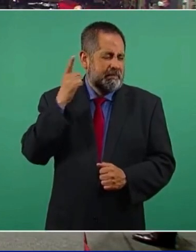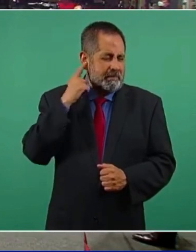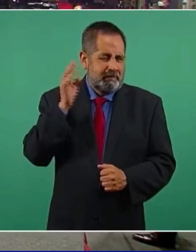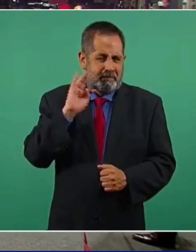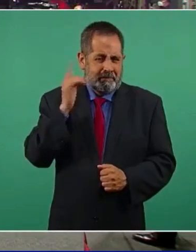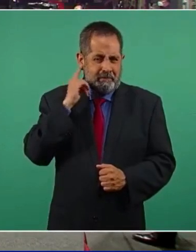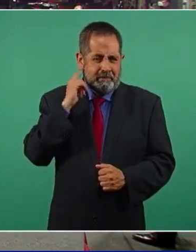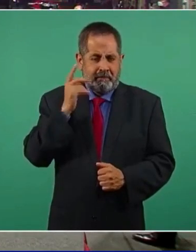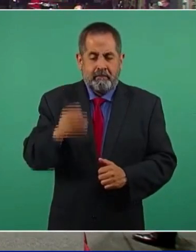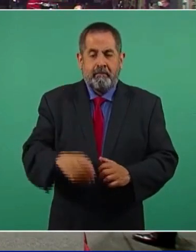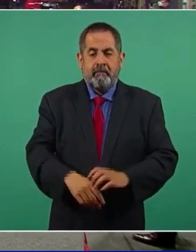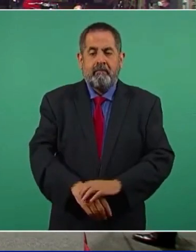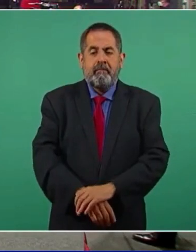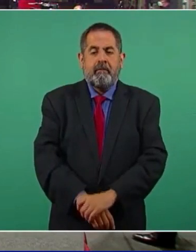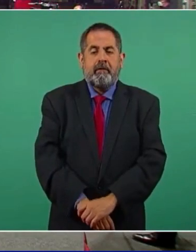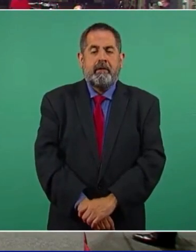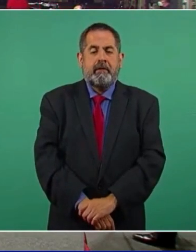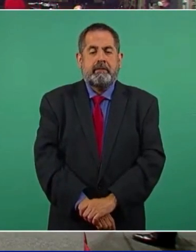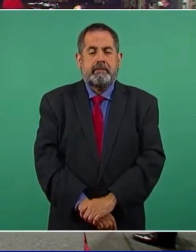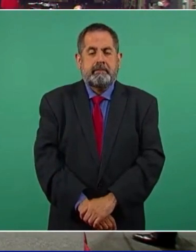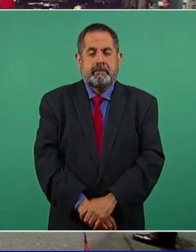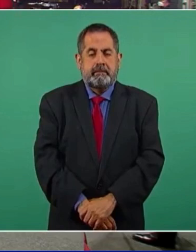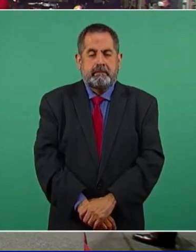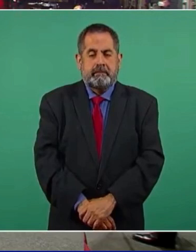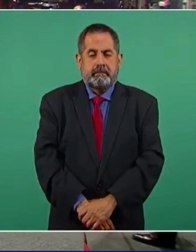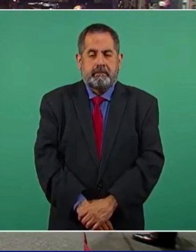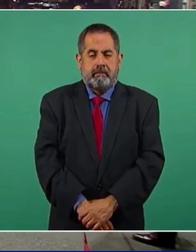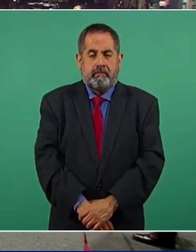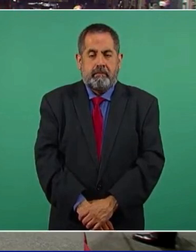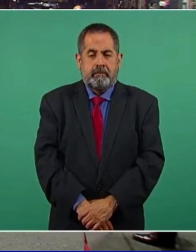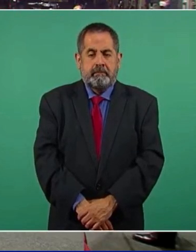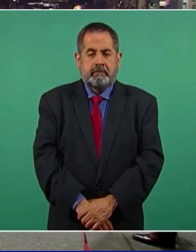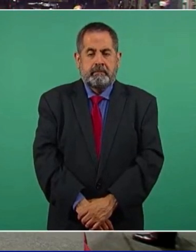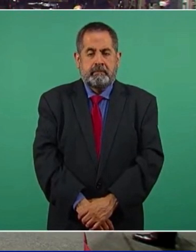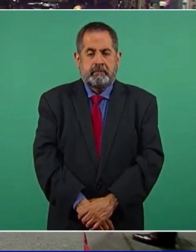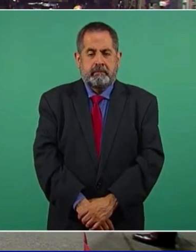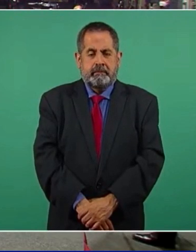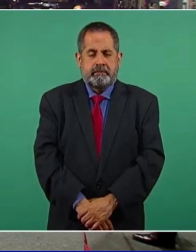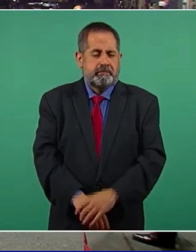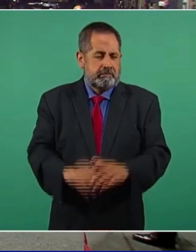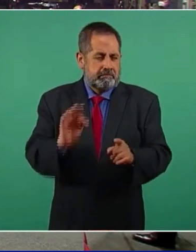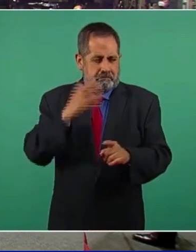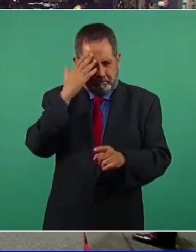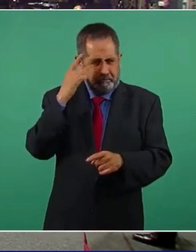hablar.